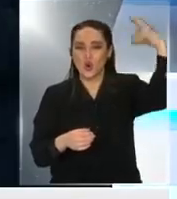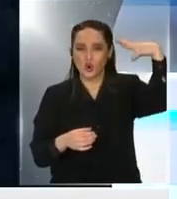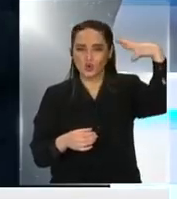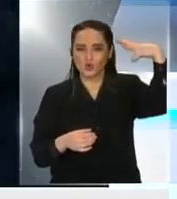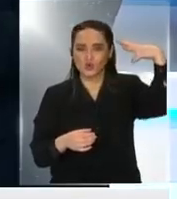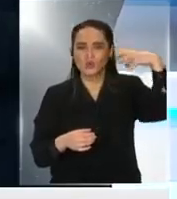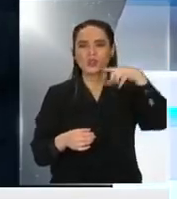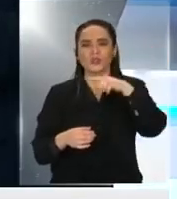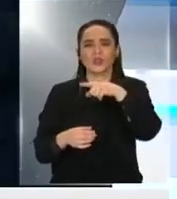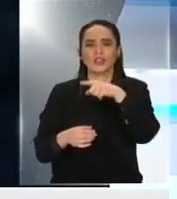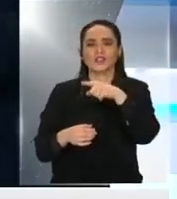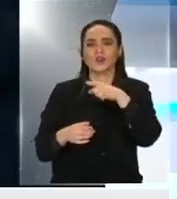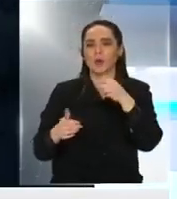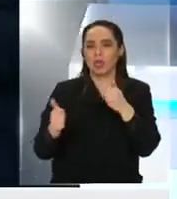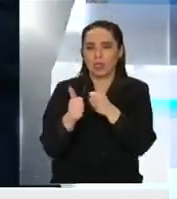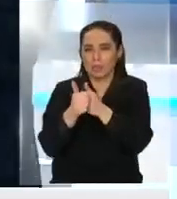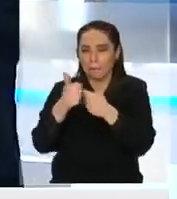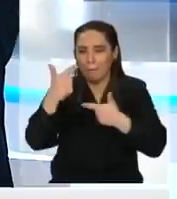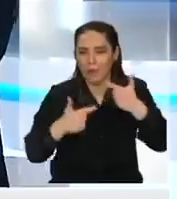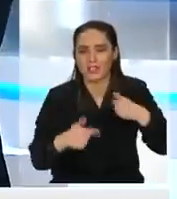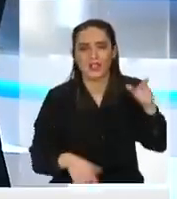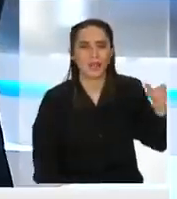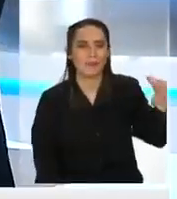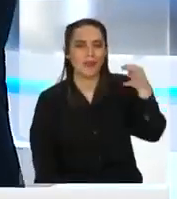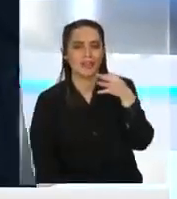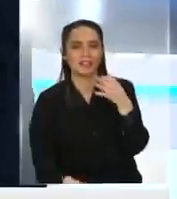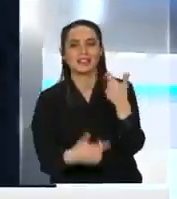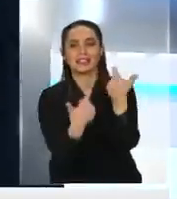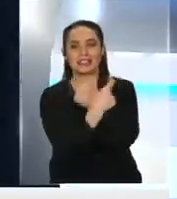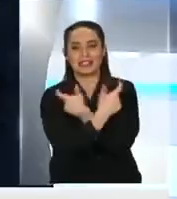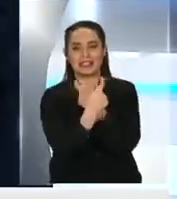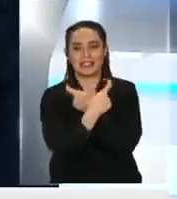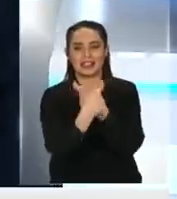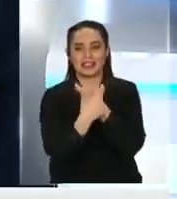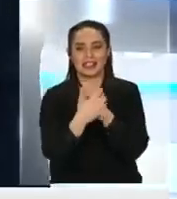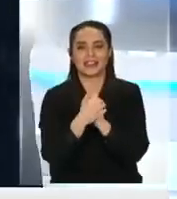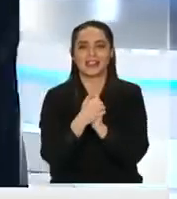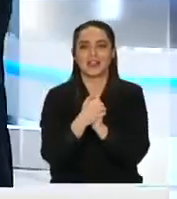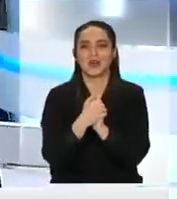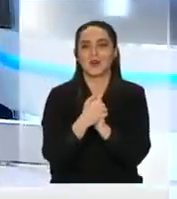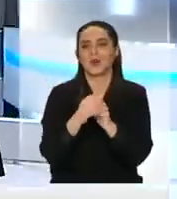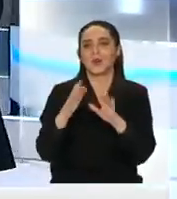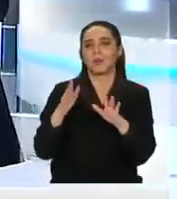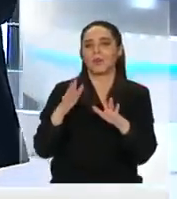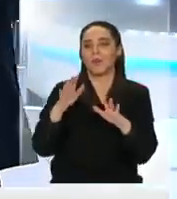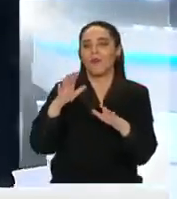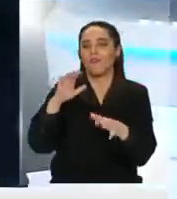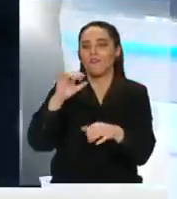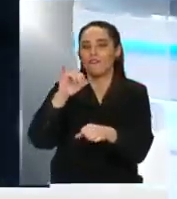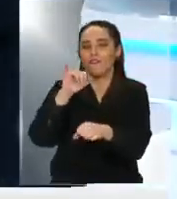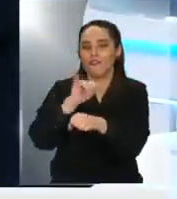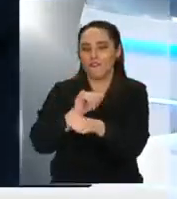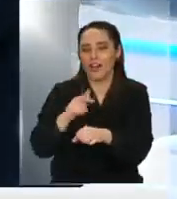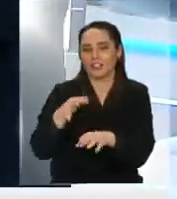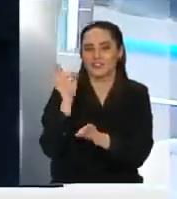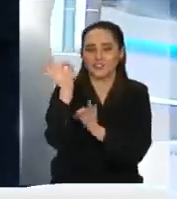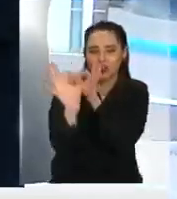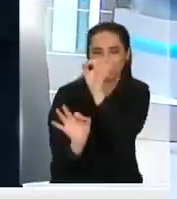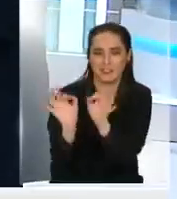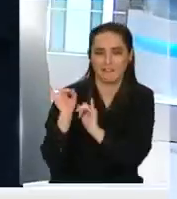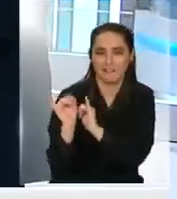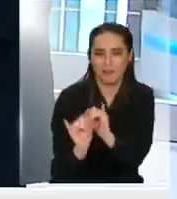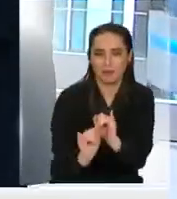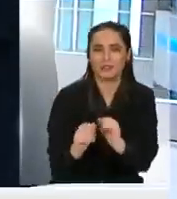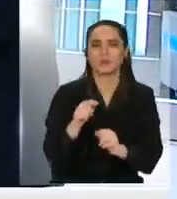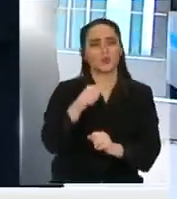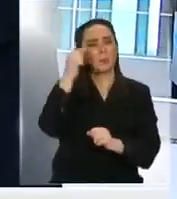política que tiene eso? Viniendo de él, no, porque él se está riendo, se está riendo de los montajes. lo entiendo perfecto. Pero cuando se habla de eso, ¿tú crees que para